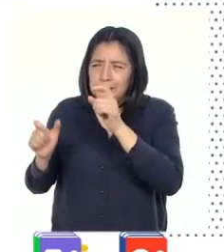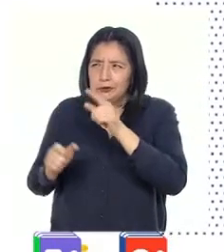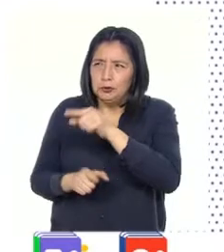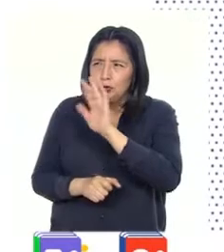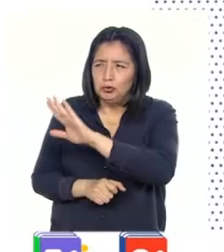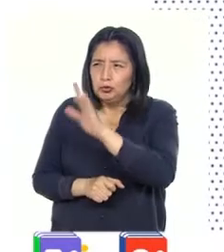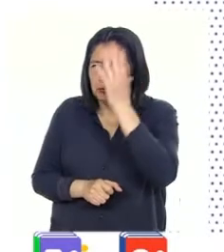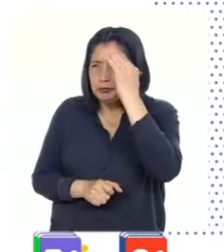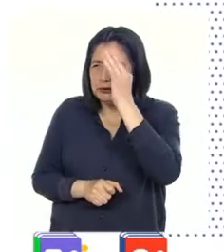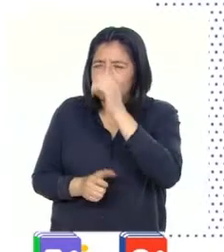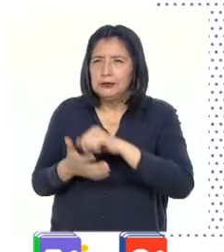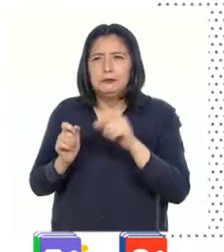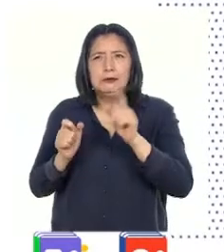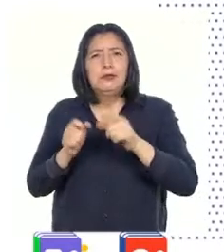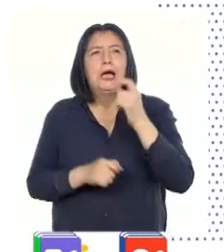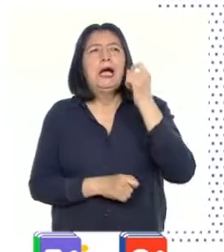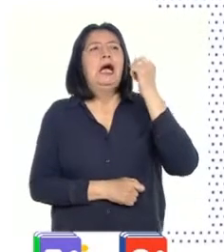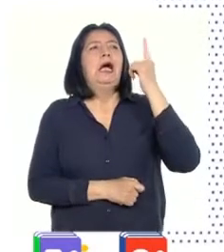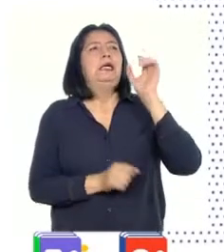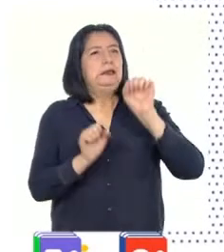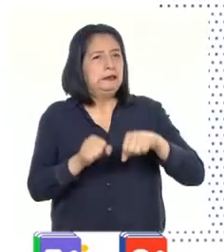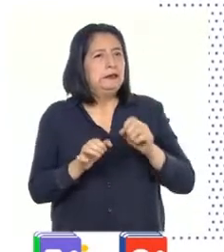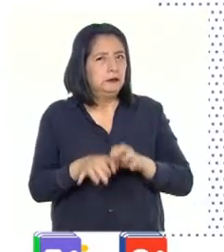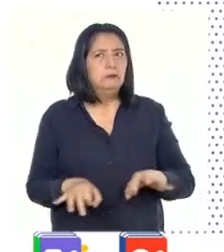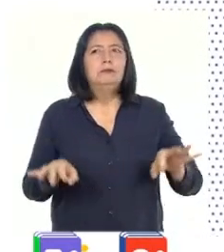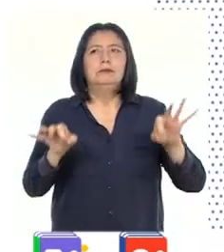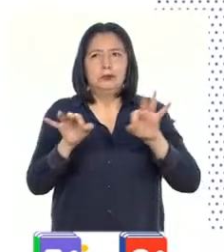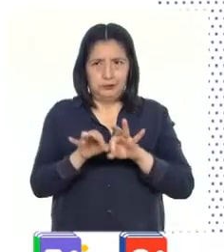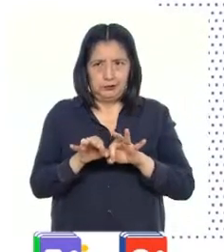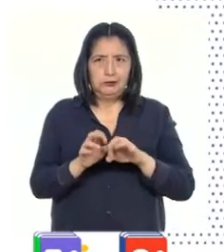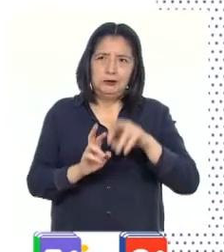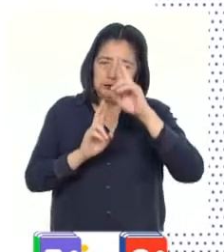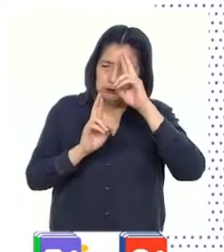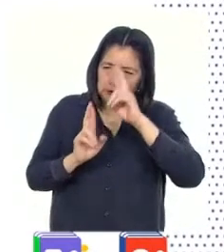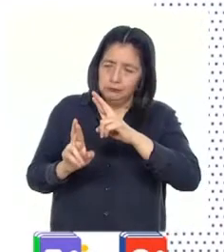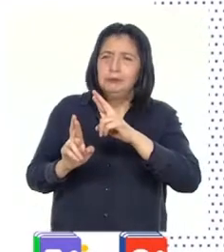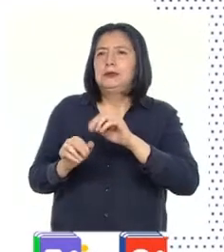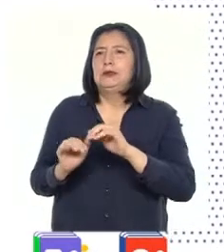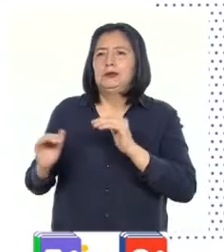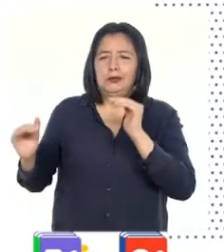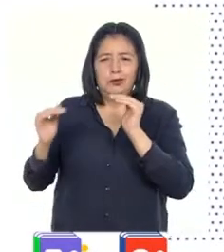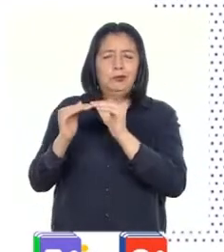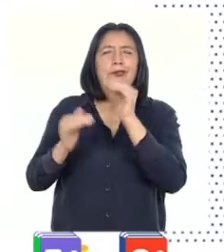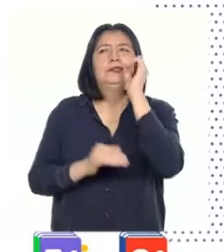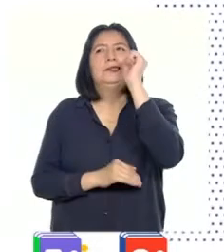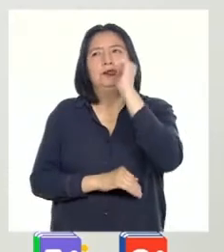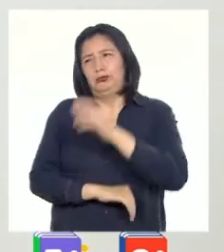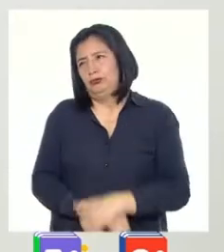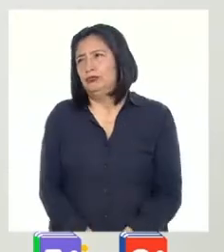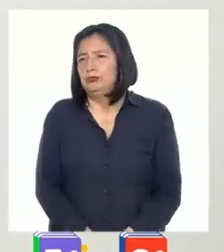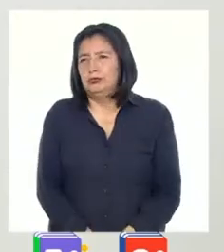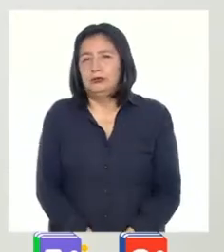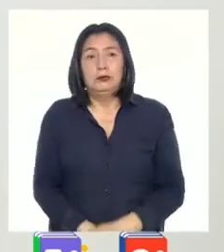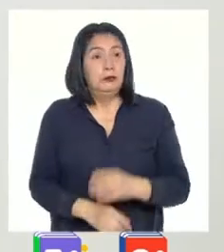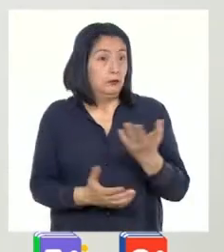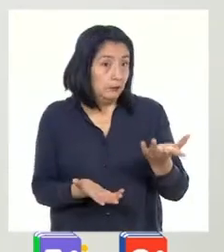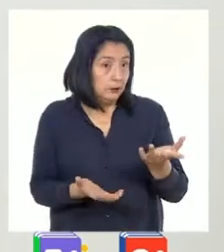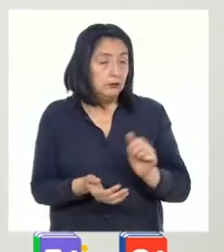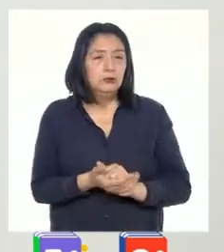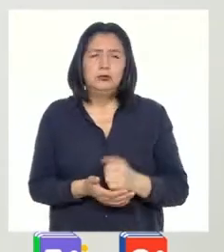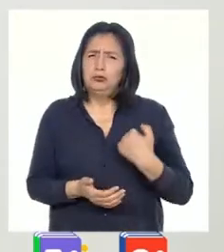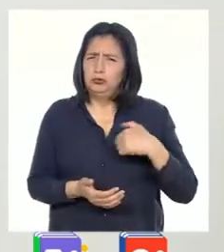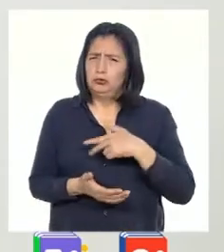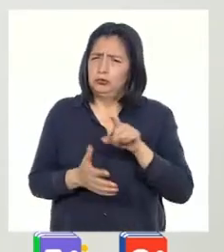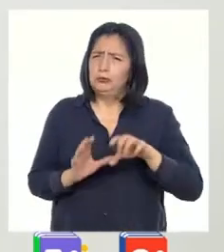experiencias de personas que han entendido la importancia del respeto mutuo y la igualdad de derechos. Para eso,